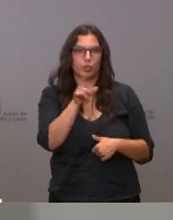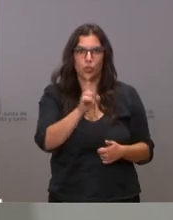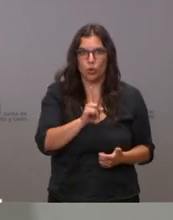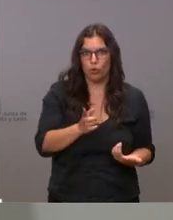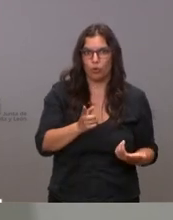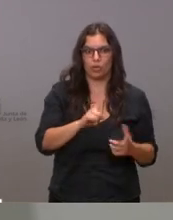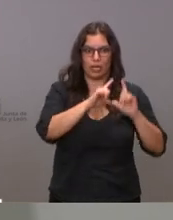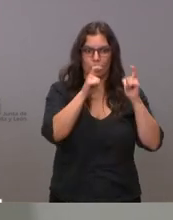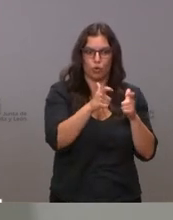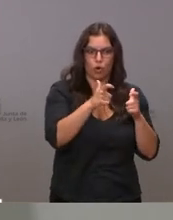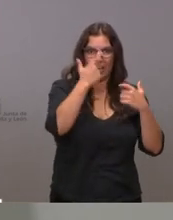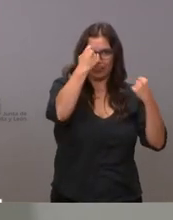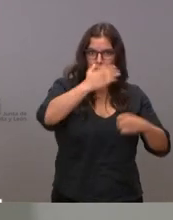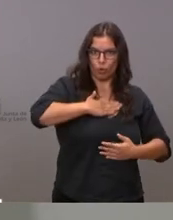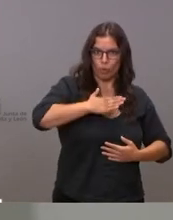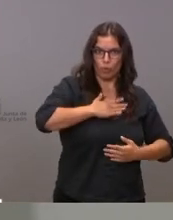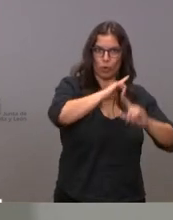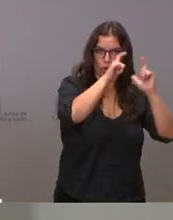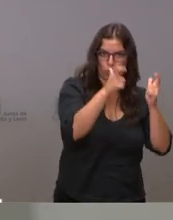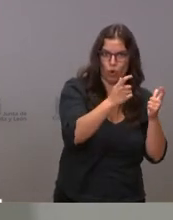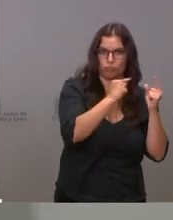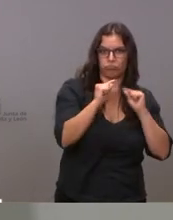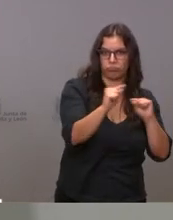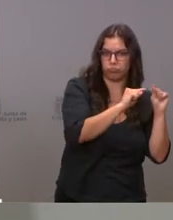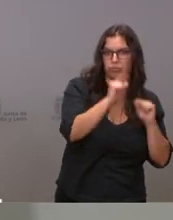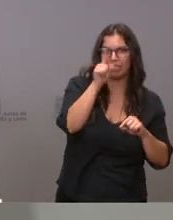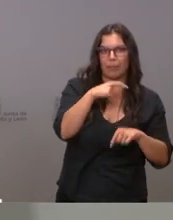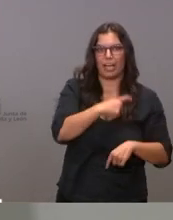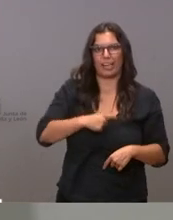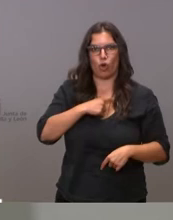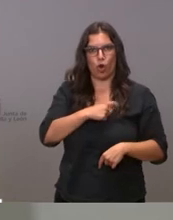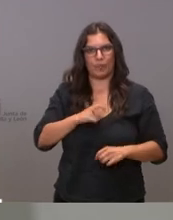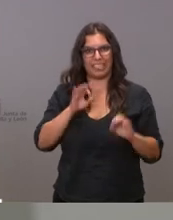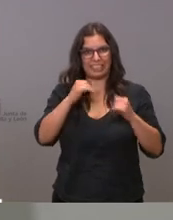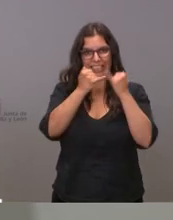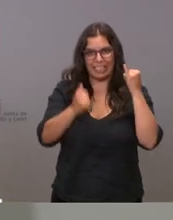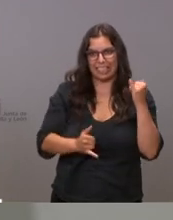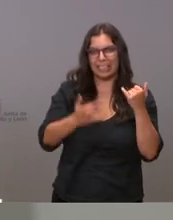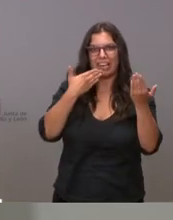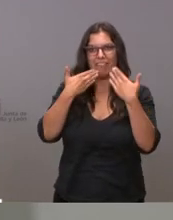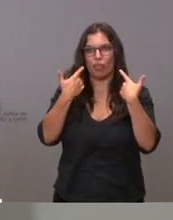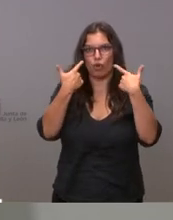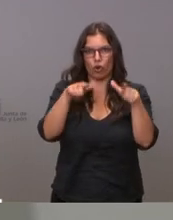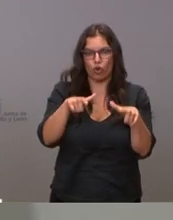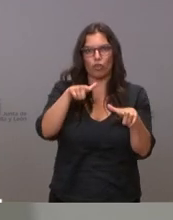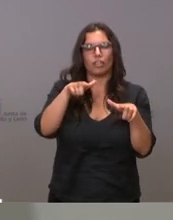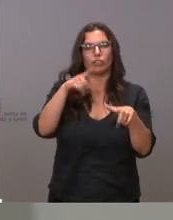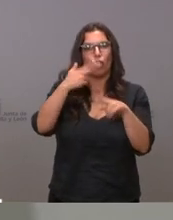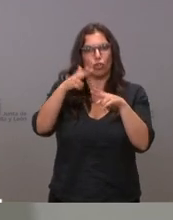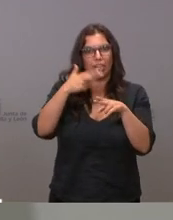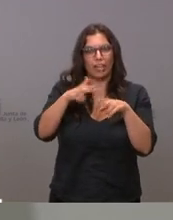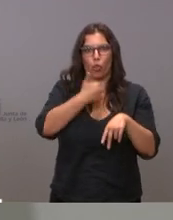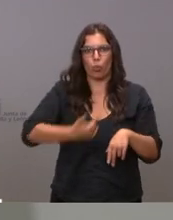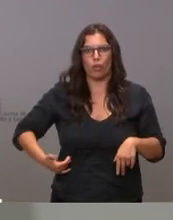expertos hemos esperado a la comisión hemos reunido al comité de crisis hemos hablado con los hosteleros hemos estado trabajando